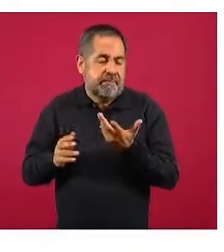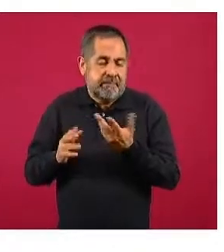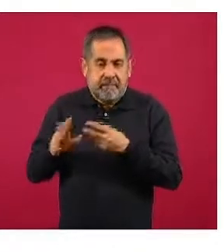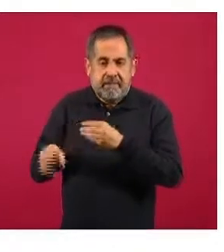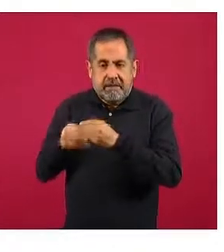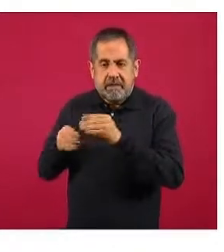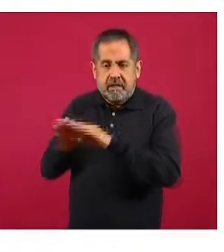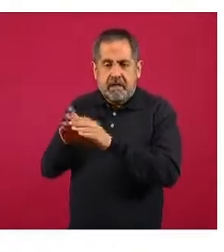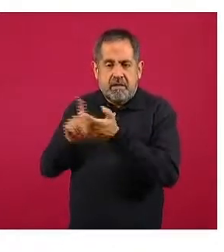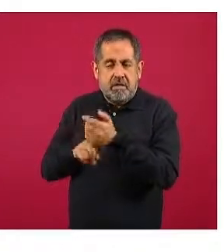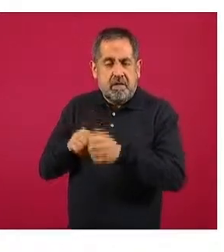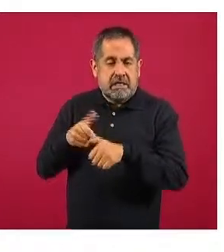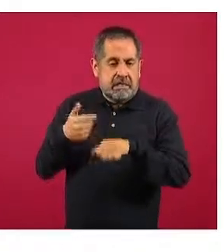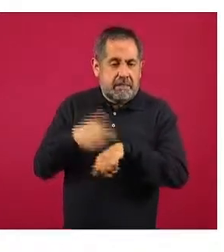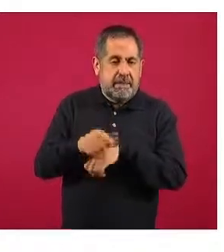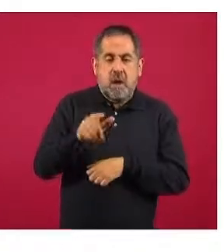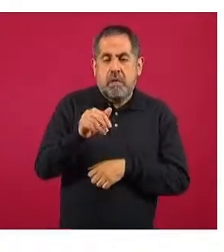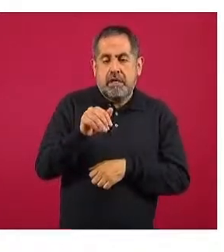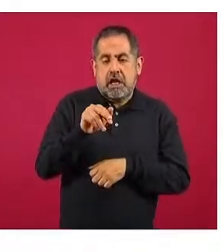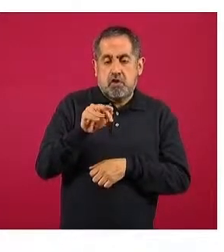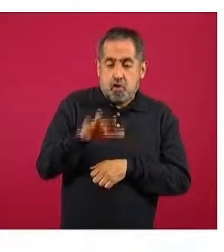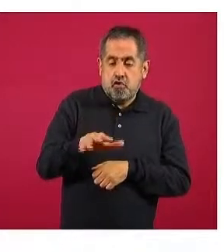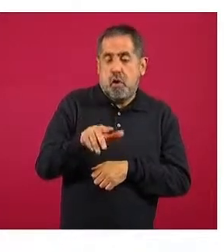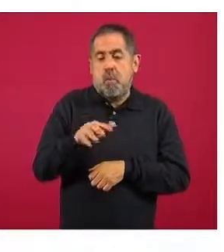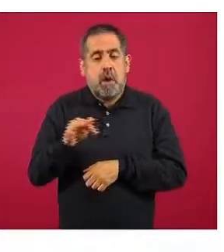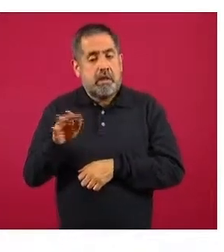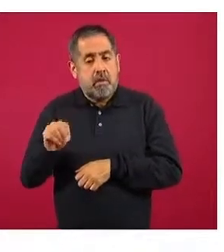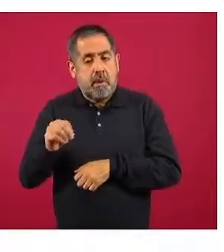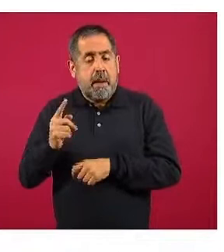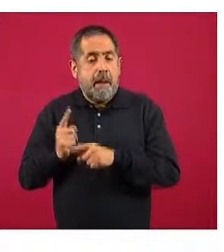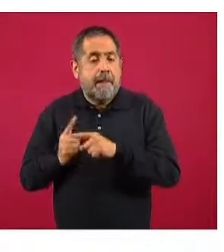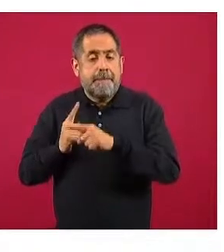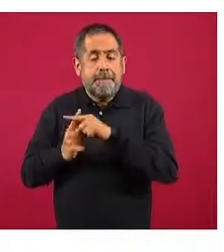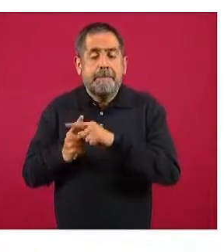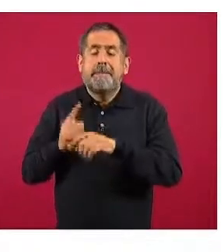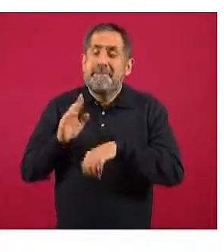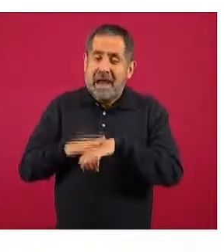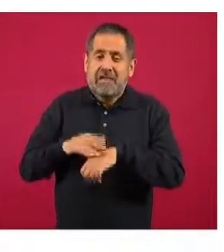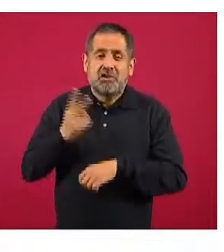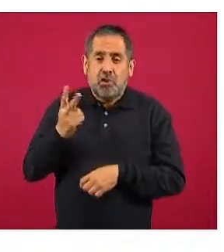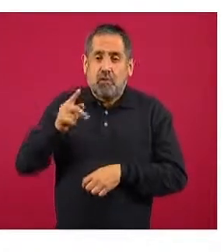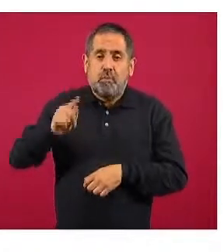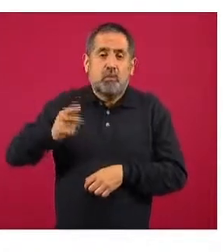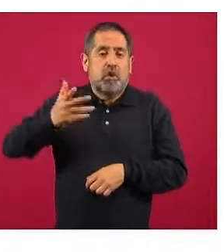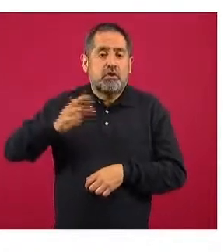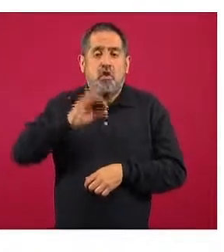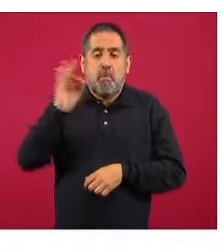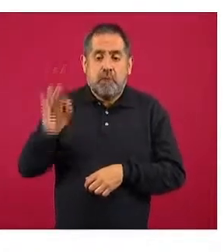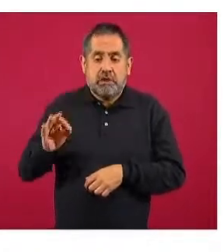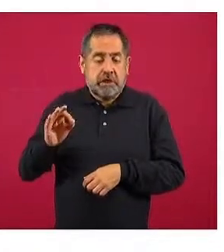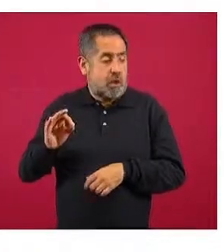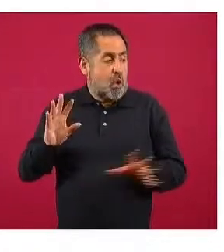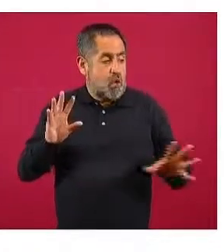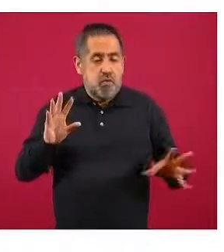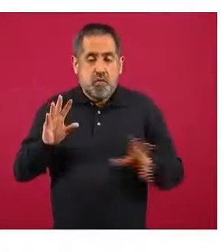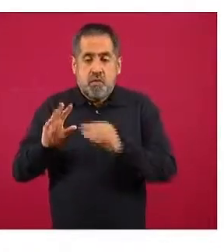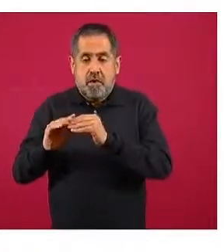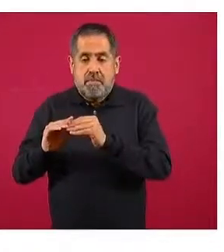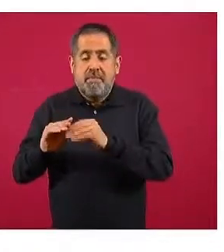de entre la 48 y la 49 tenemos más 2.5 por ciento en relación a lo acumulado.